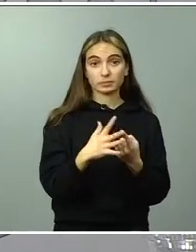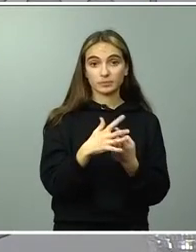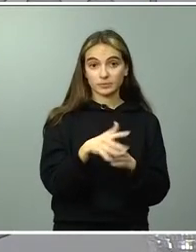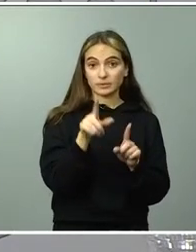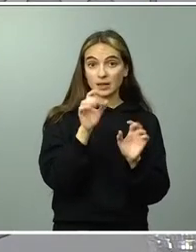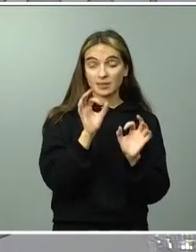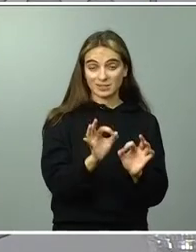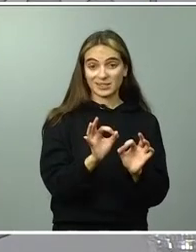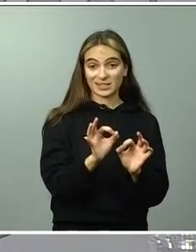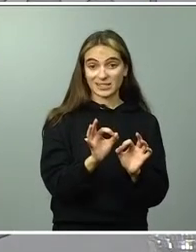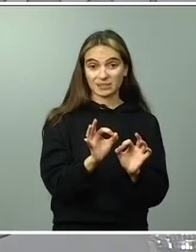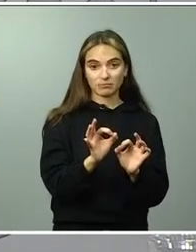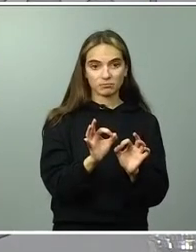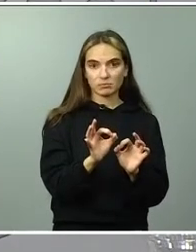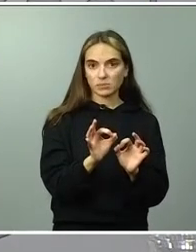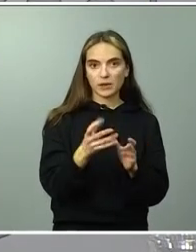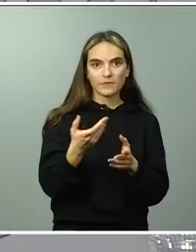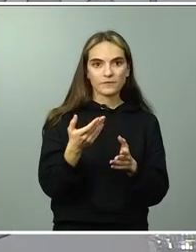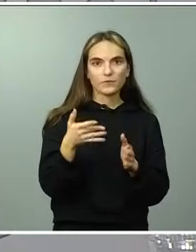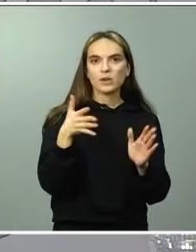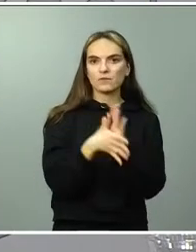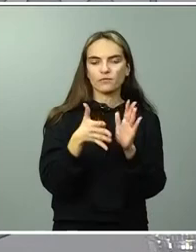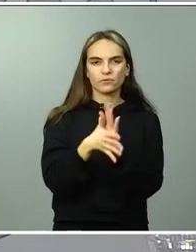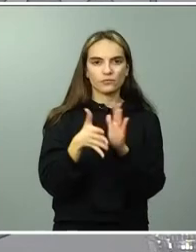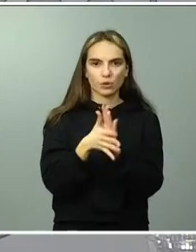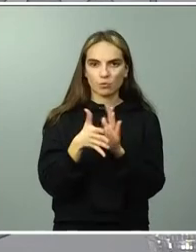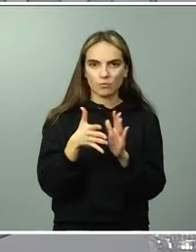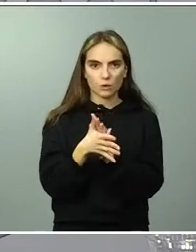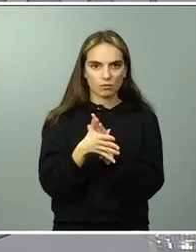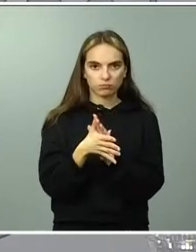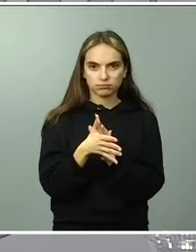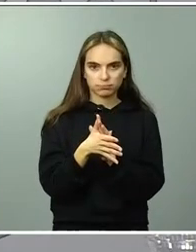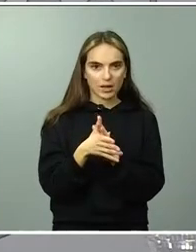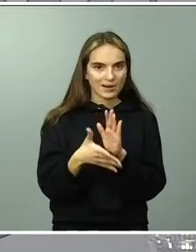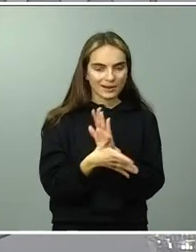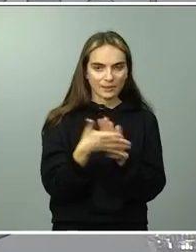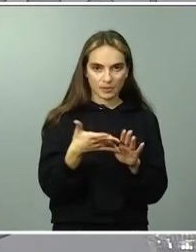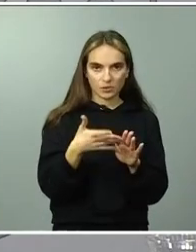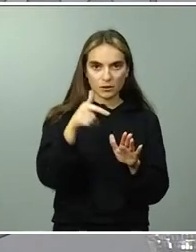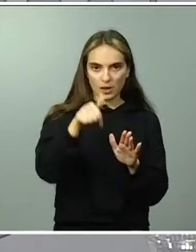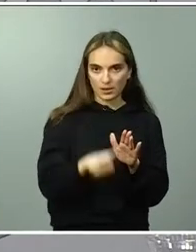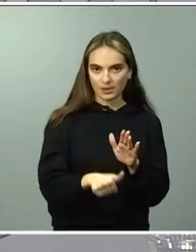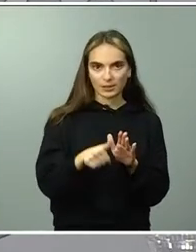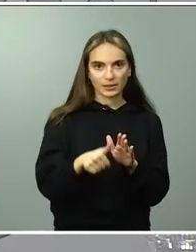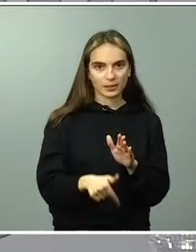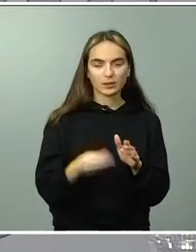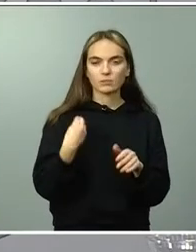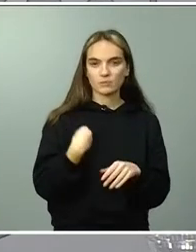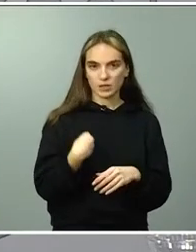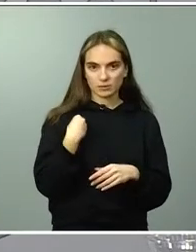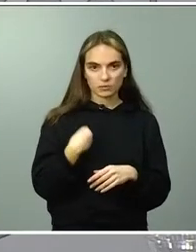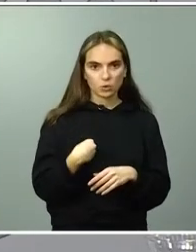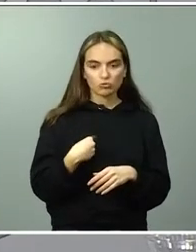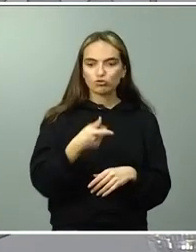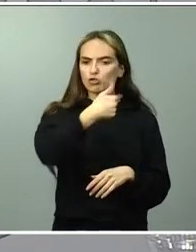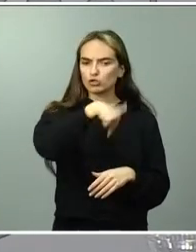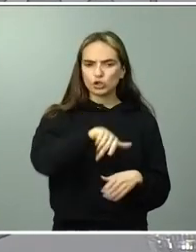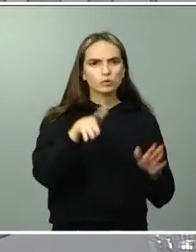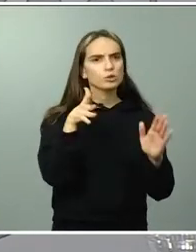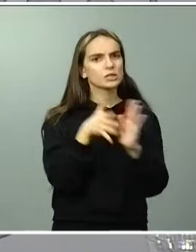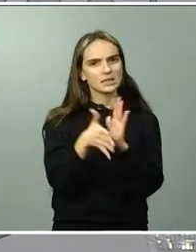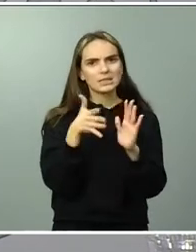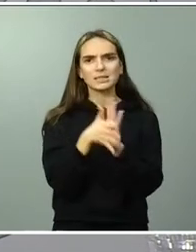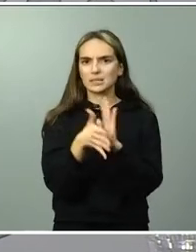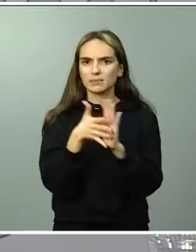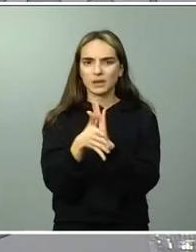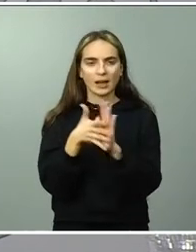creo que es muy importante aquí también es importante ponerlo en valor desde el primer momento se han dado explicaciones al respecto y también en el